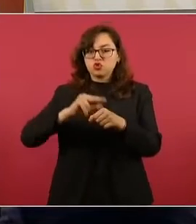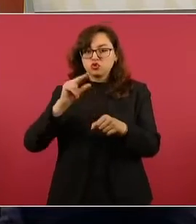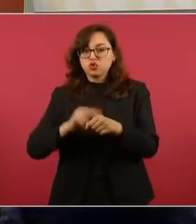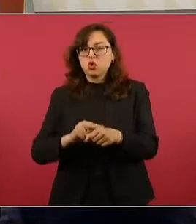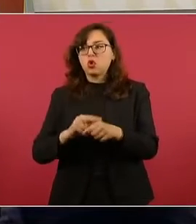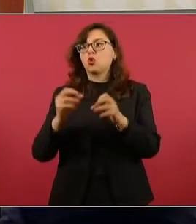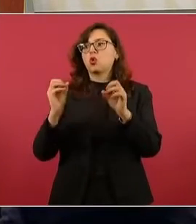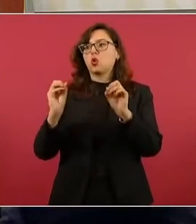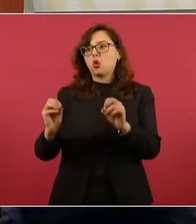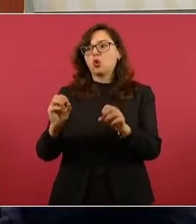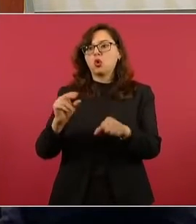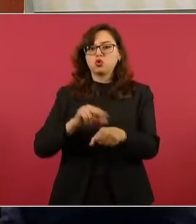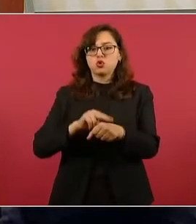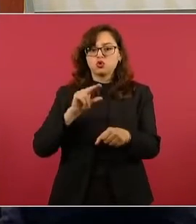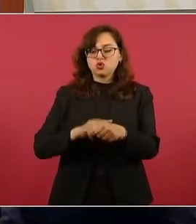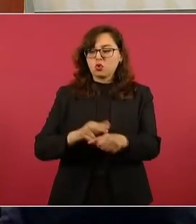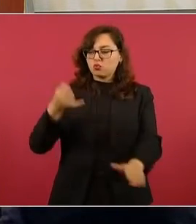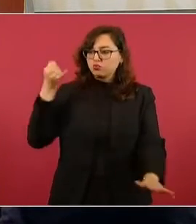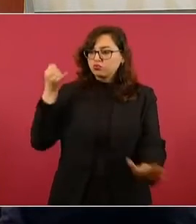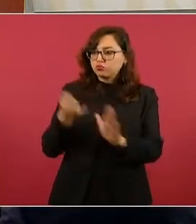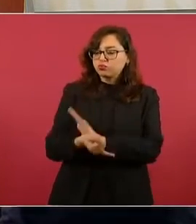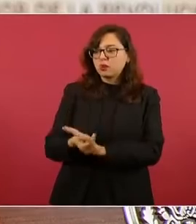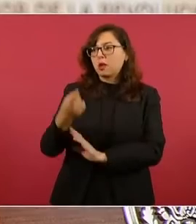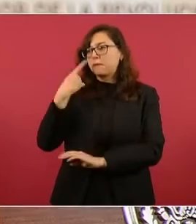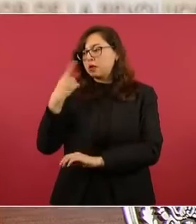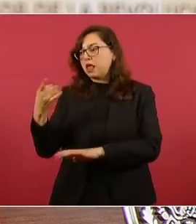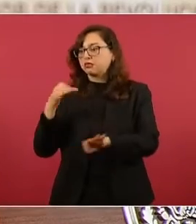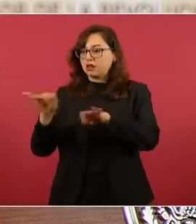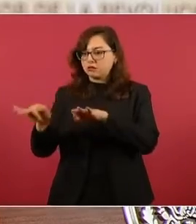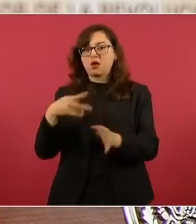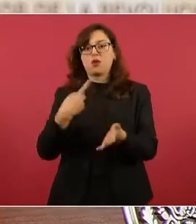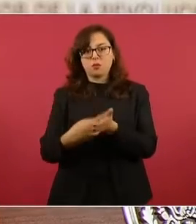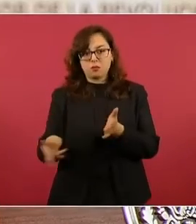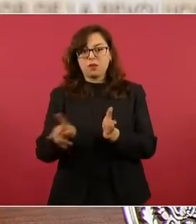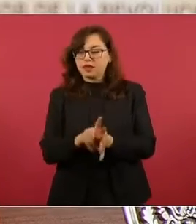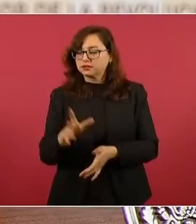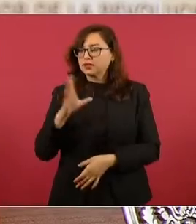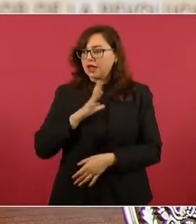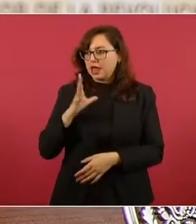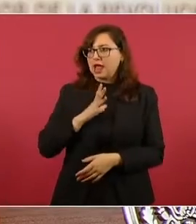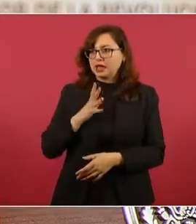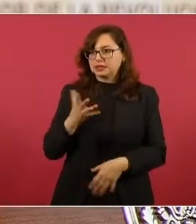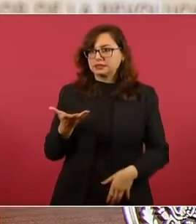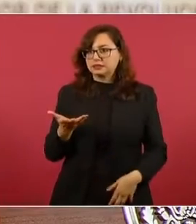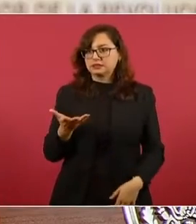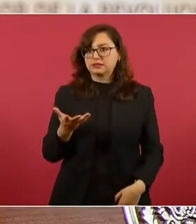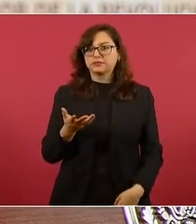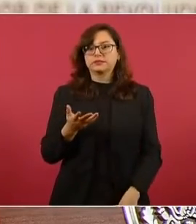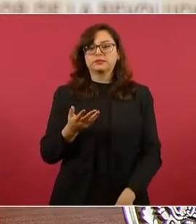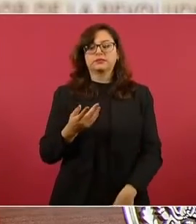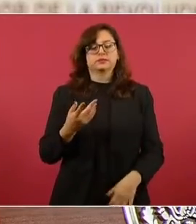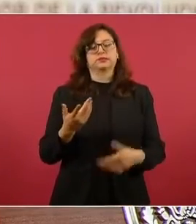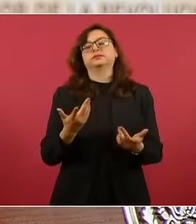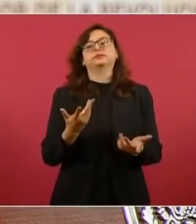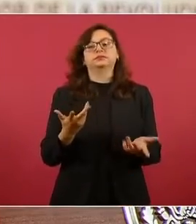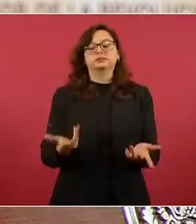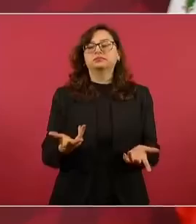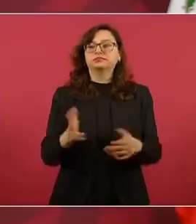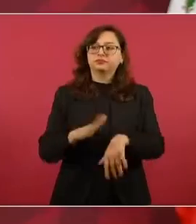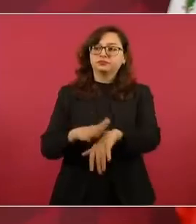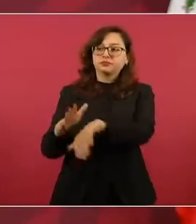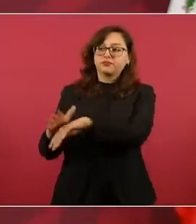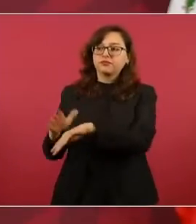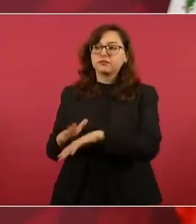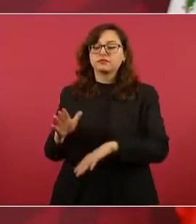se les ofrece el trabajo y sólo acude